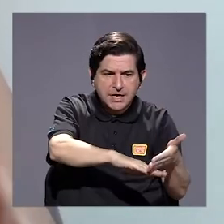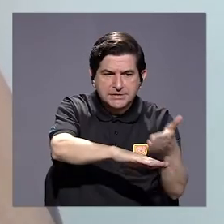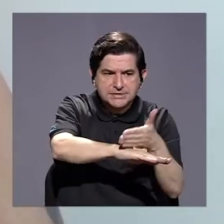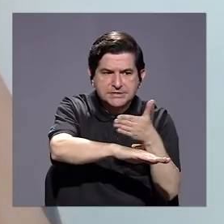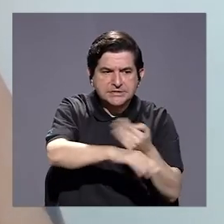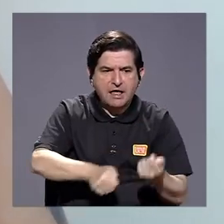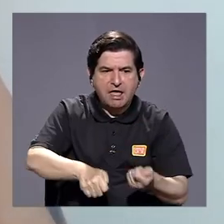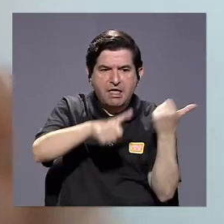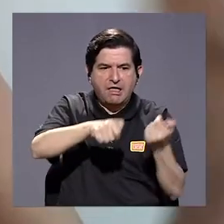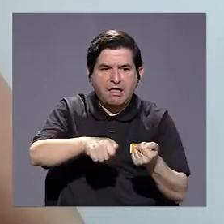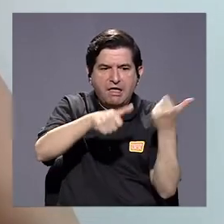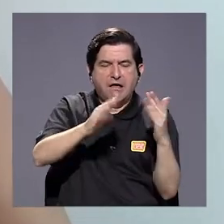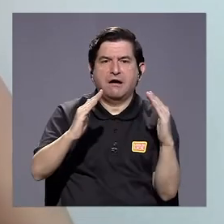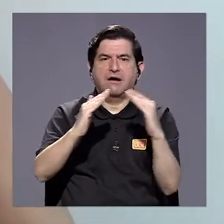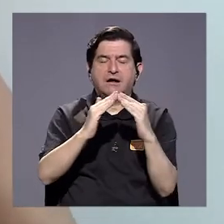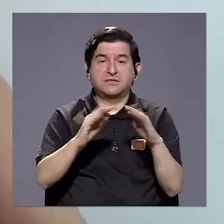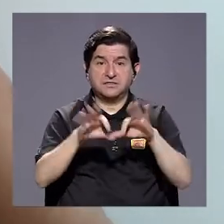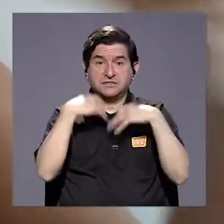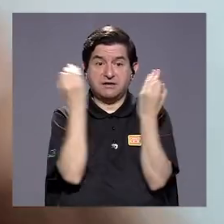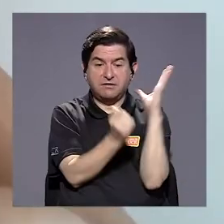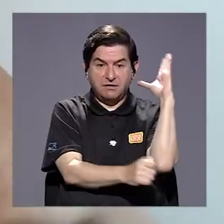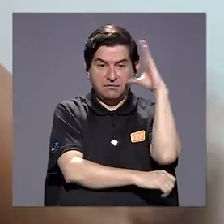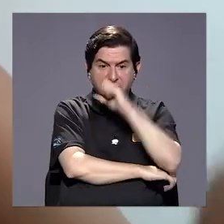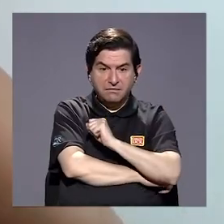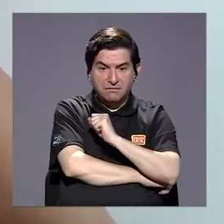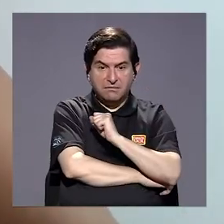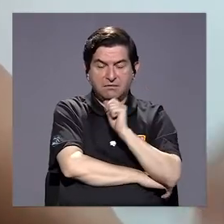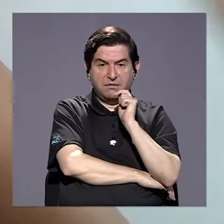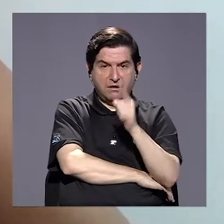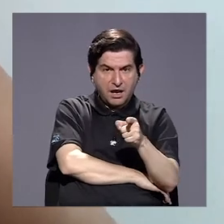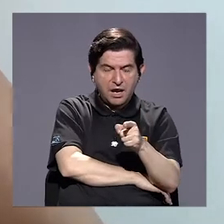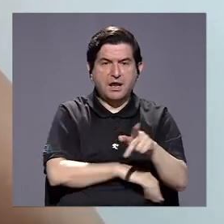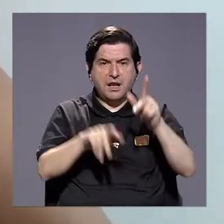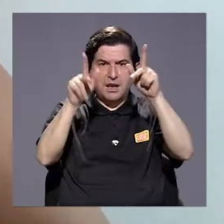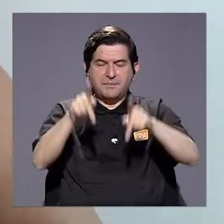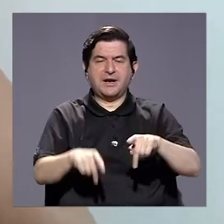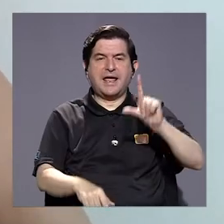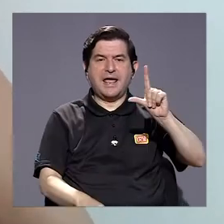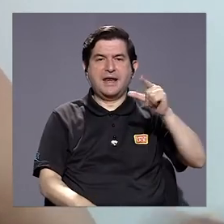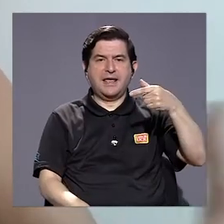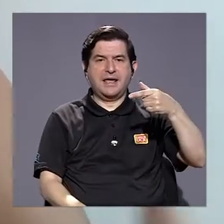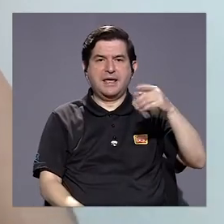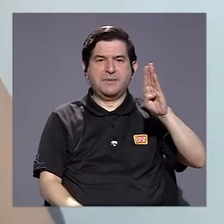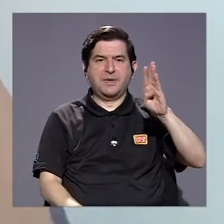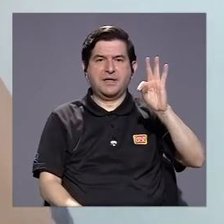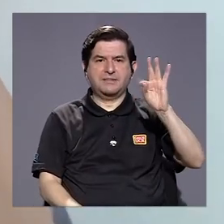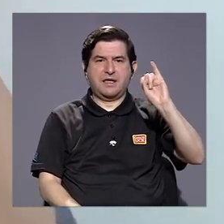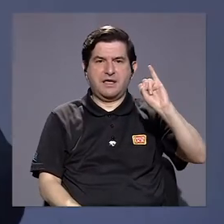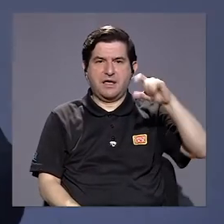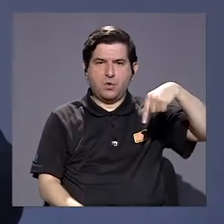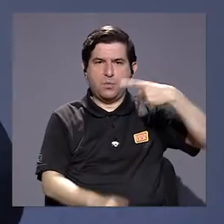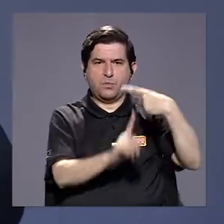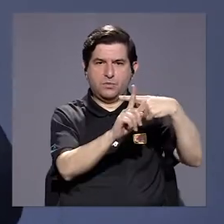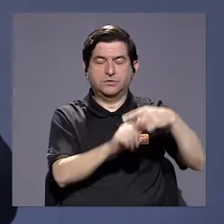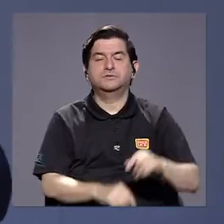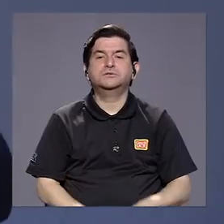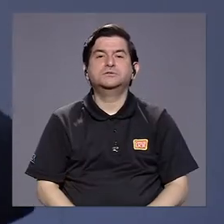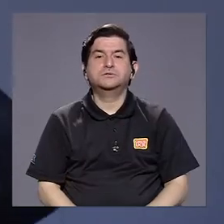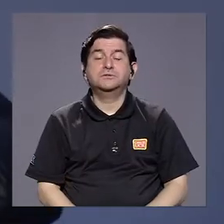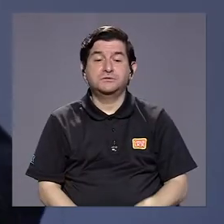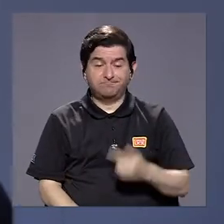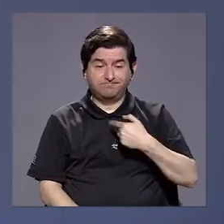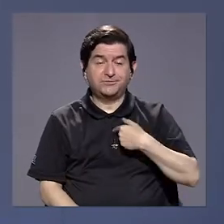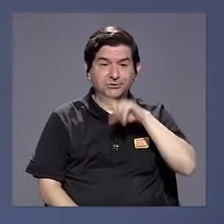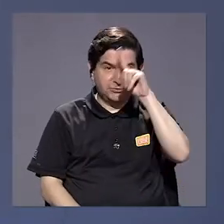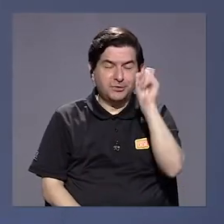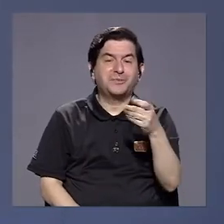progresivamente son expulsados de sus hogares cuando su familia se da cuenta que es una persona LGBTI. Sí, esa es una de las preguntas